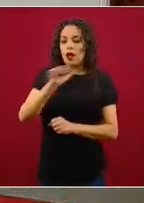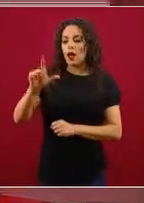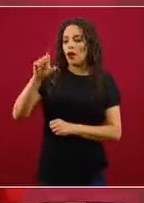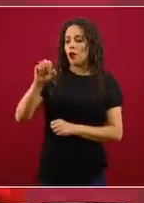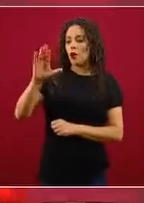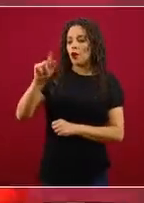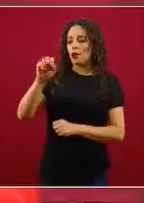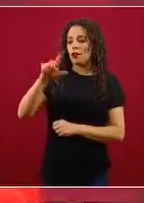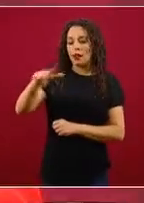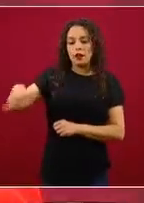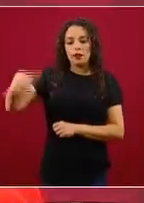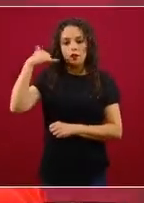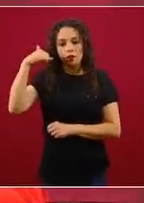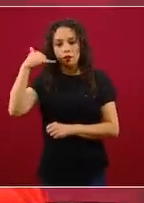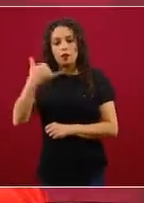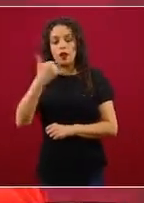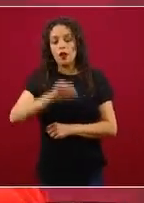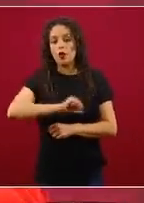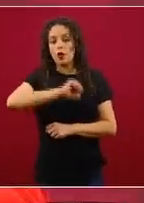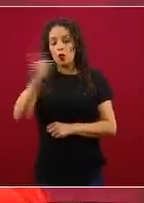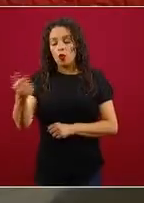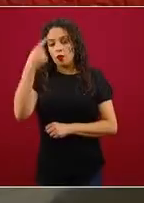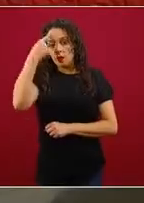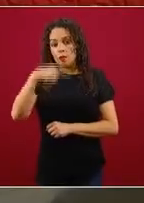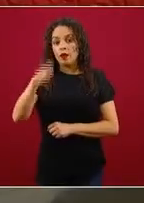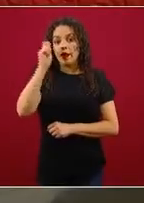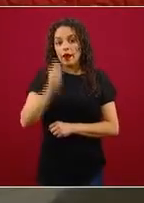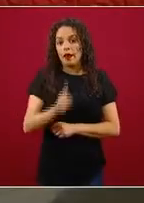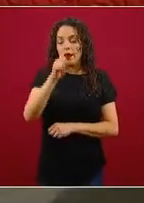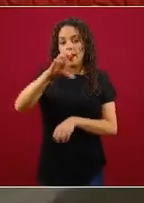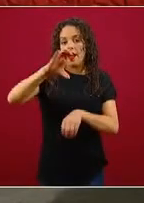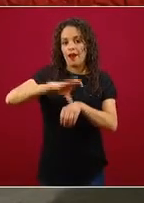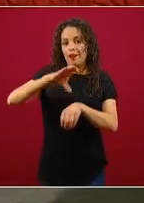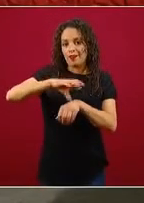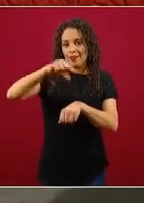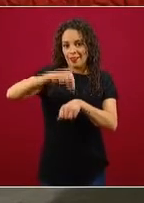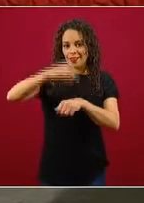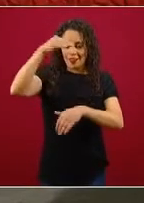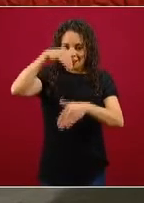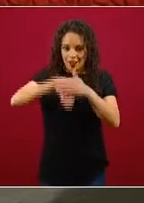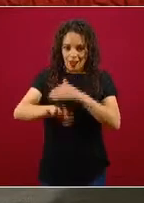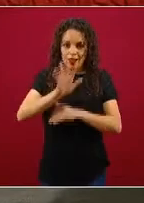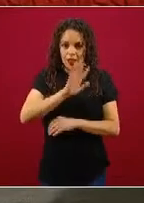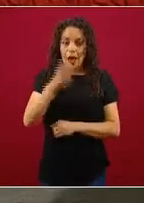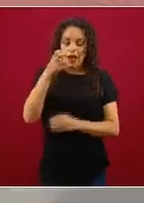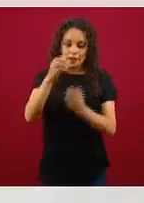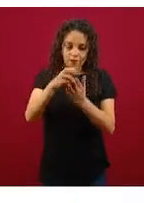los diagnósticos clínicos. La siguiente, por favor. En la campaña vamos a desplegar este tipo de,